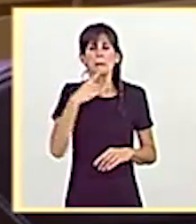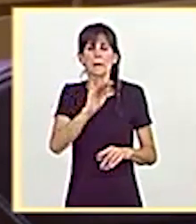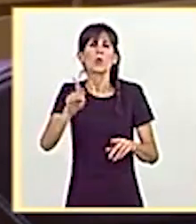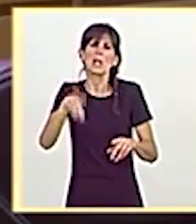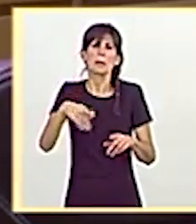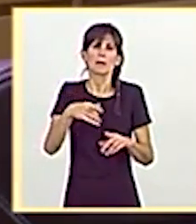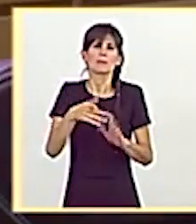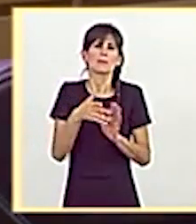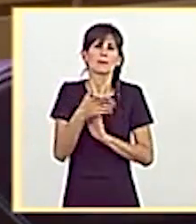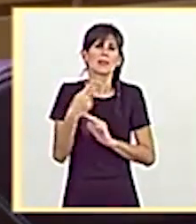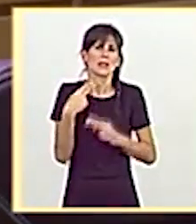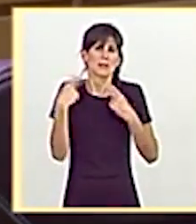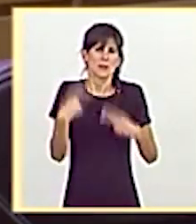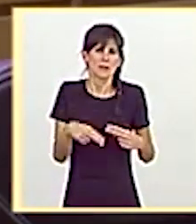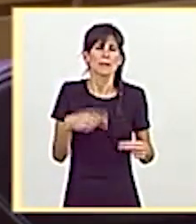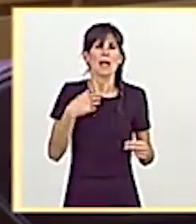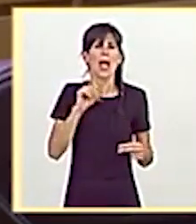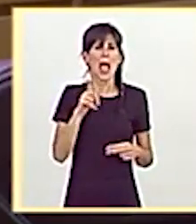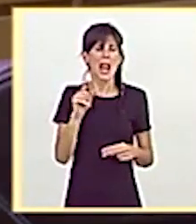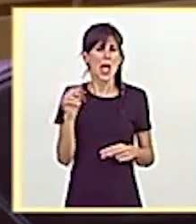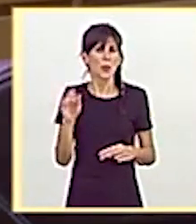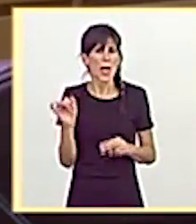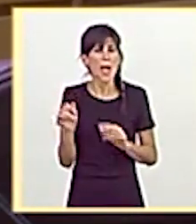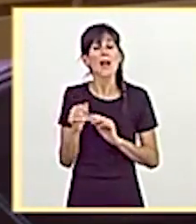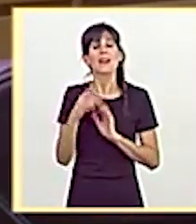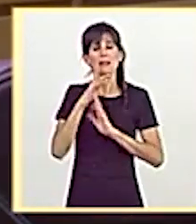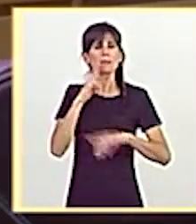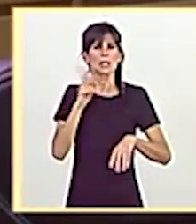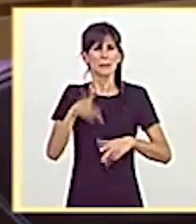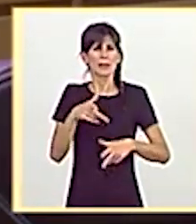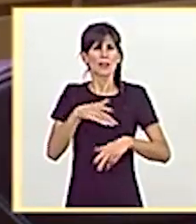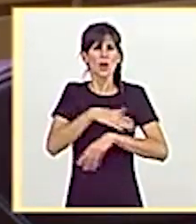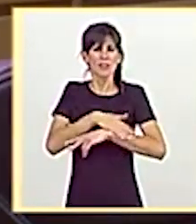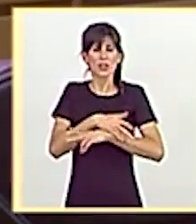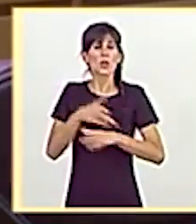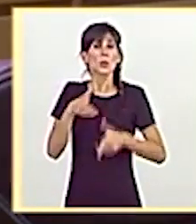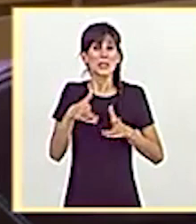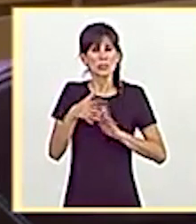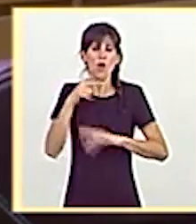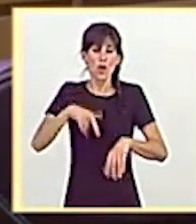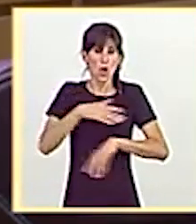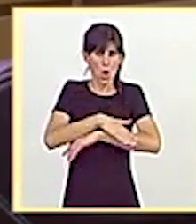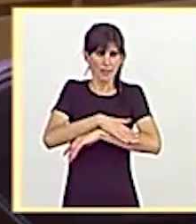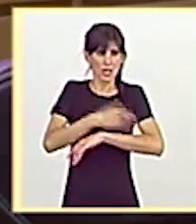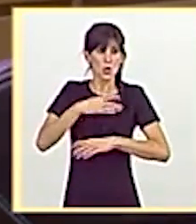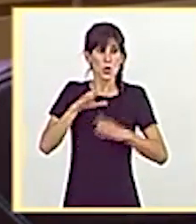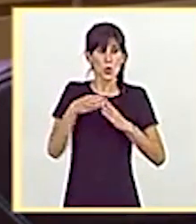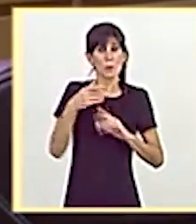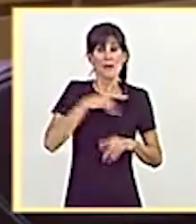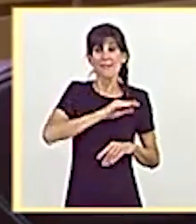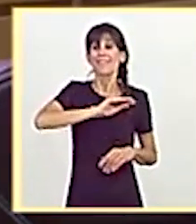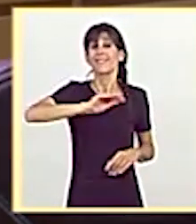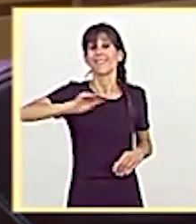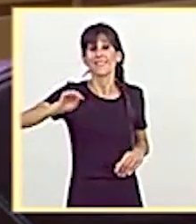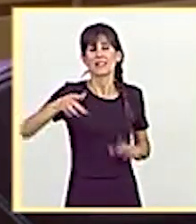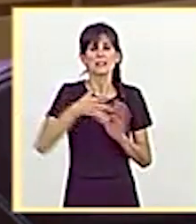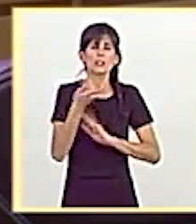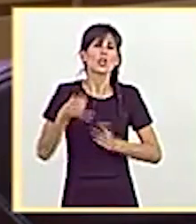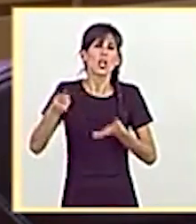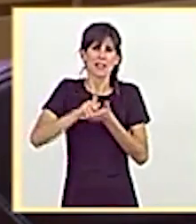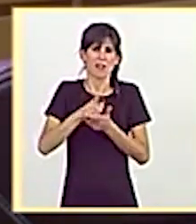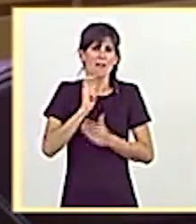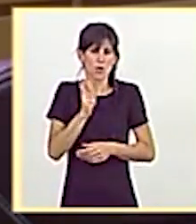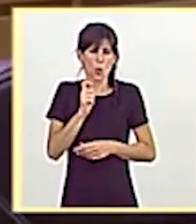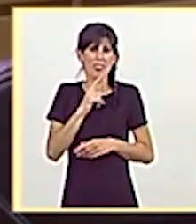también a la Diputación Foral de Áraba, al Gobierno vasco y en el Pleno hoy le interpelamos o le preguntan a nuestro grupo y lo hacemos para que se restablezcan las